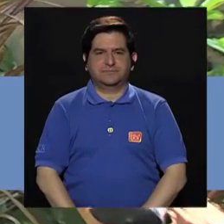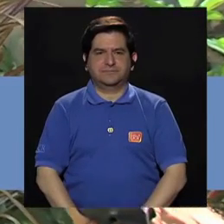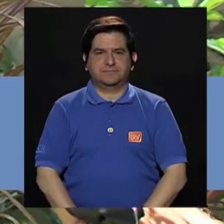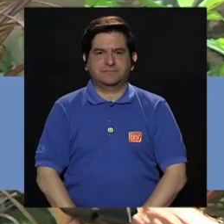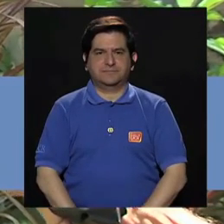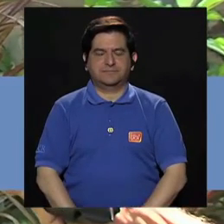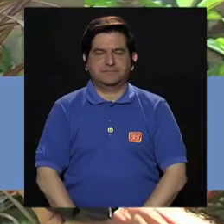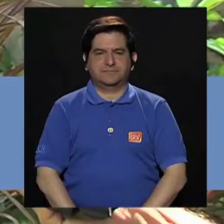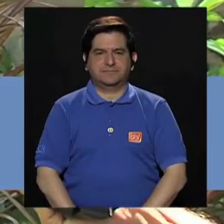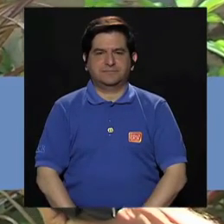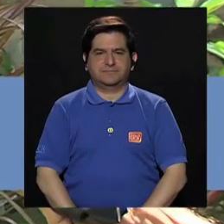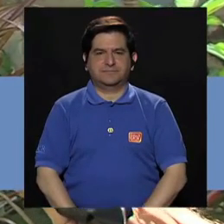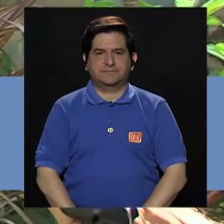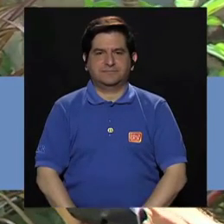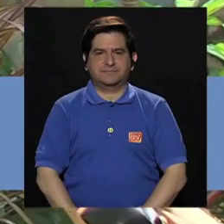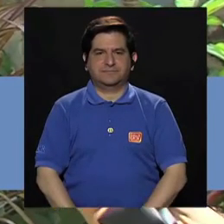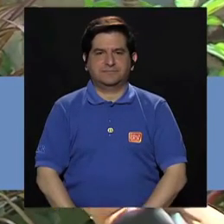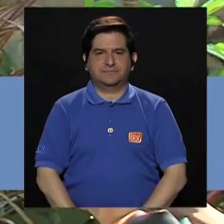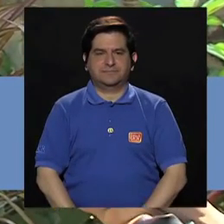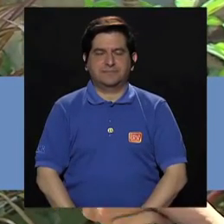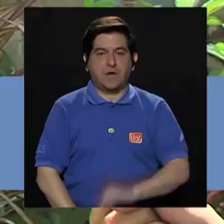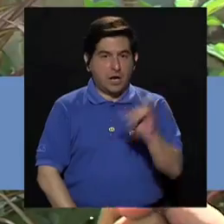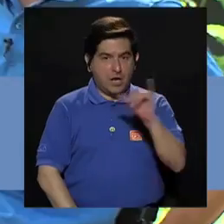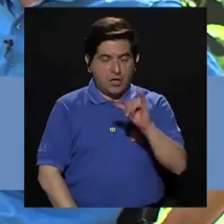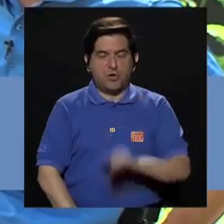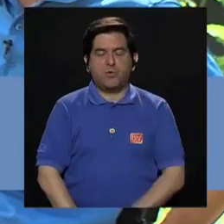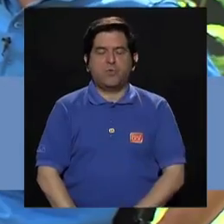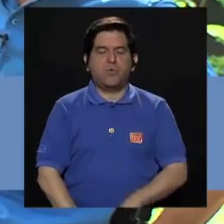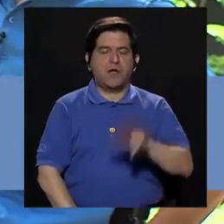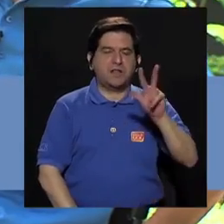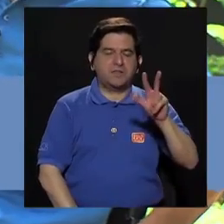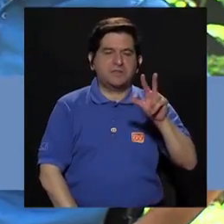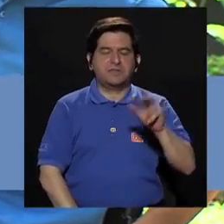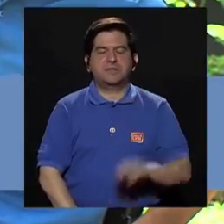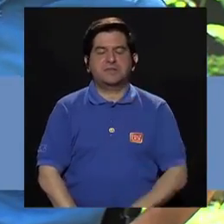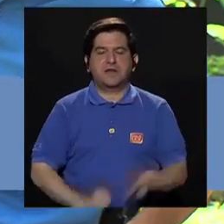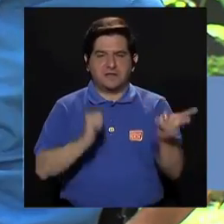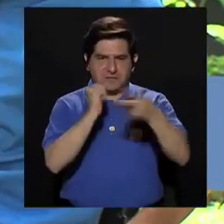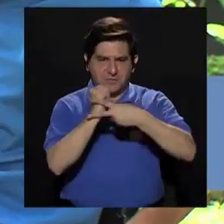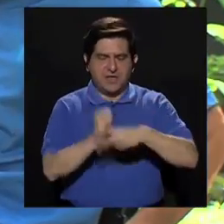Y excelente Igual aquí podemos hacer 3 series De 15 a 20 repeticiones